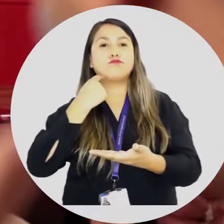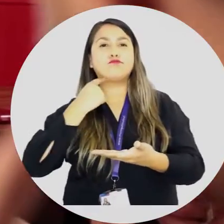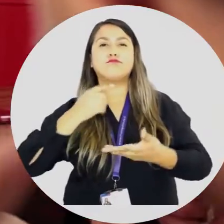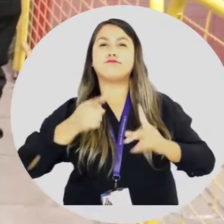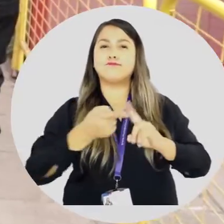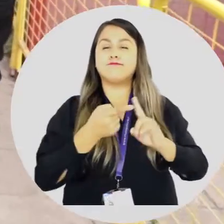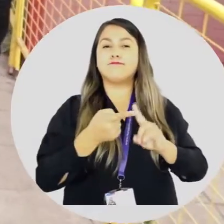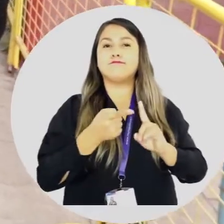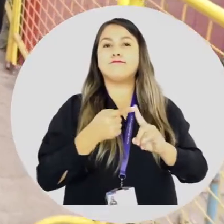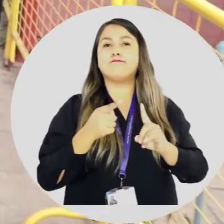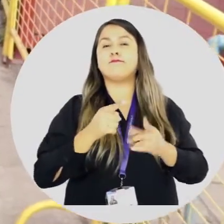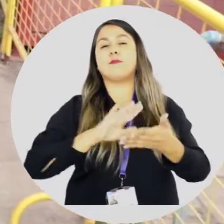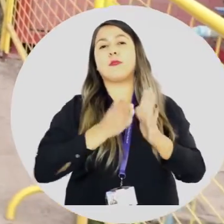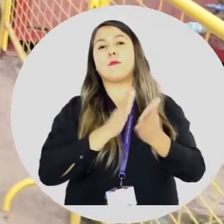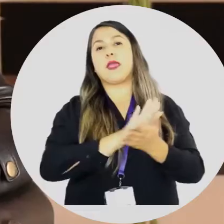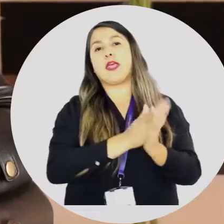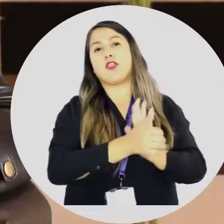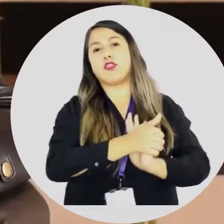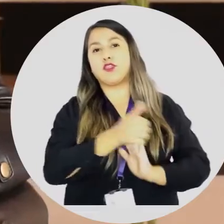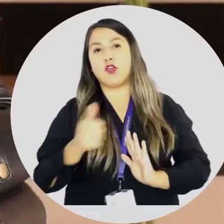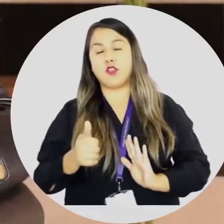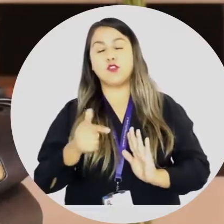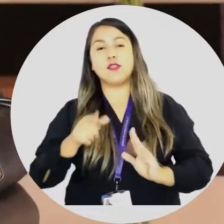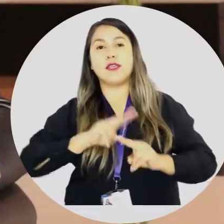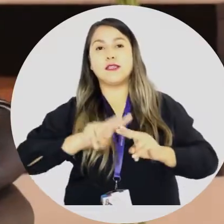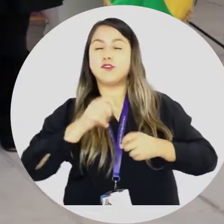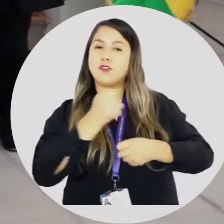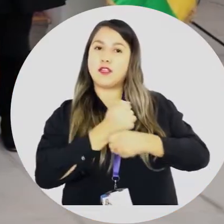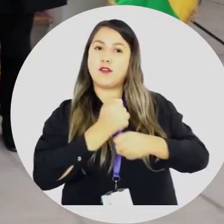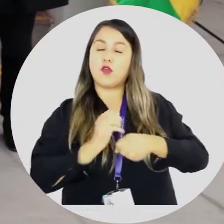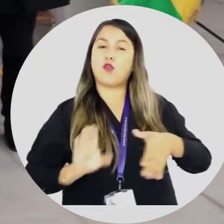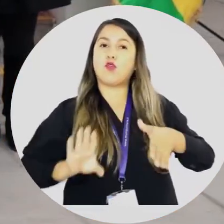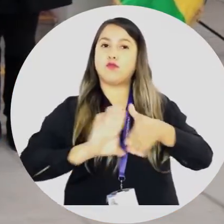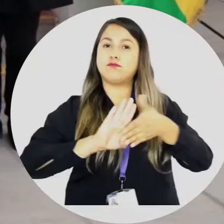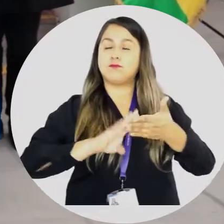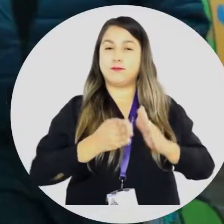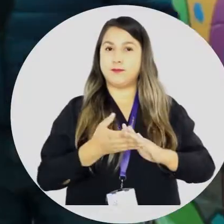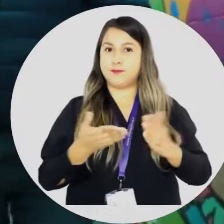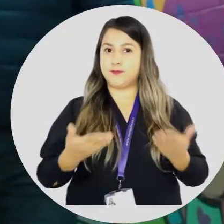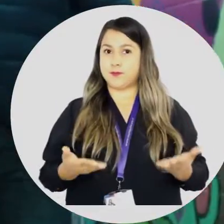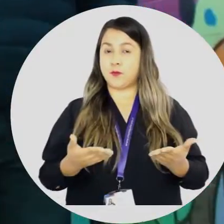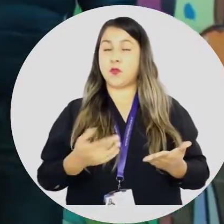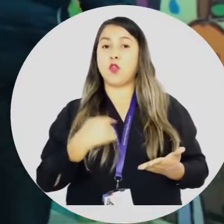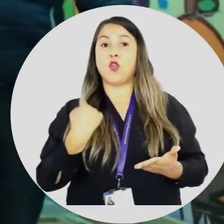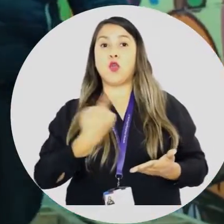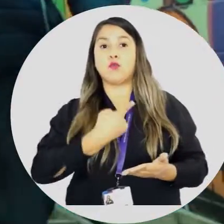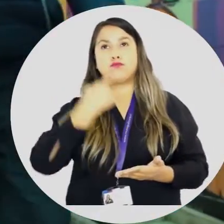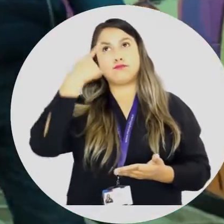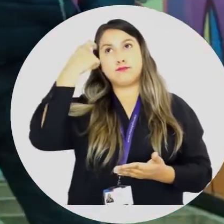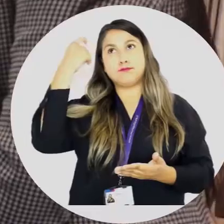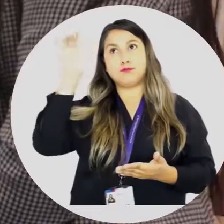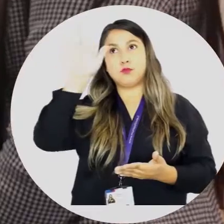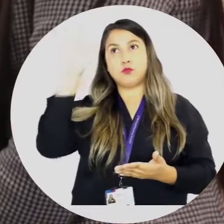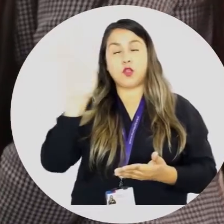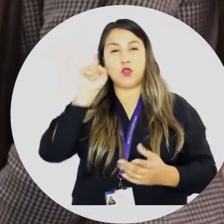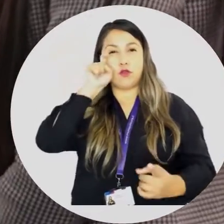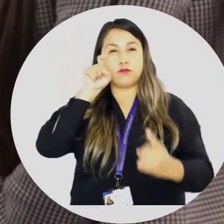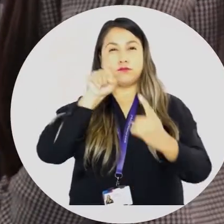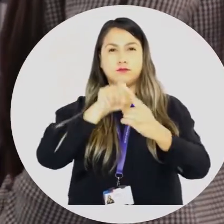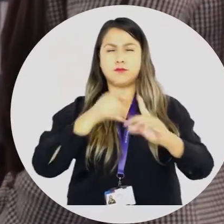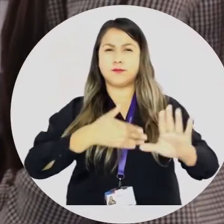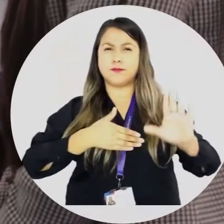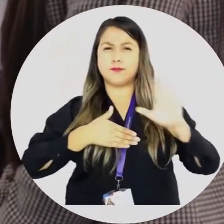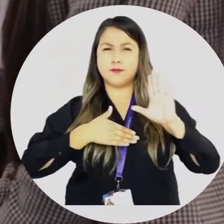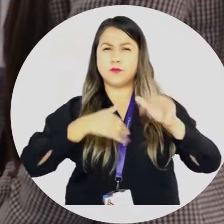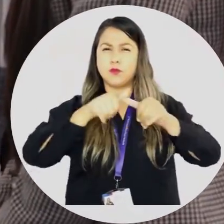plural, realizando un trabajo constante y concreto junto a la comunidad. Nuestro sueño, propósito